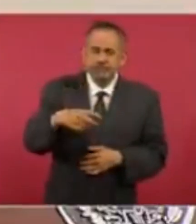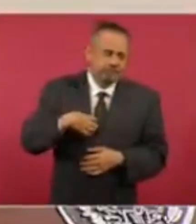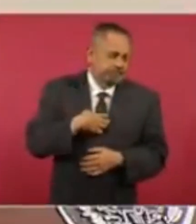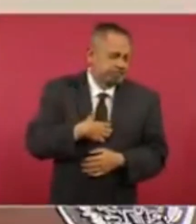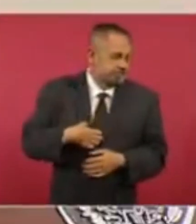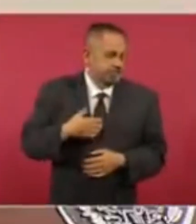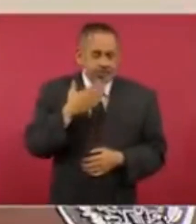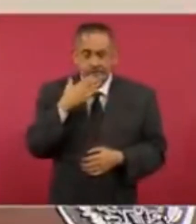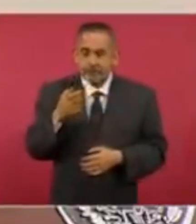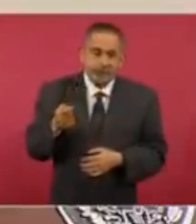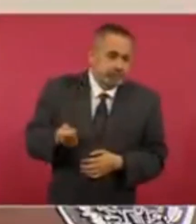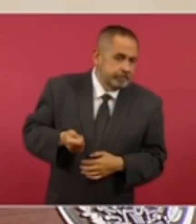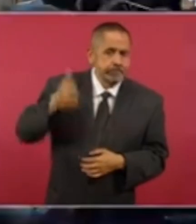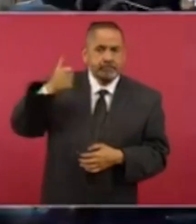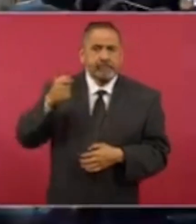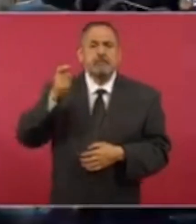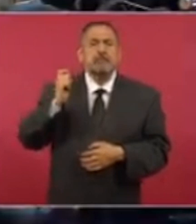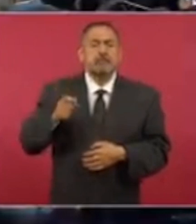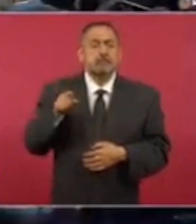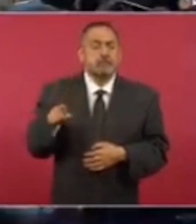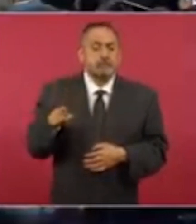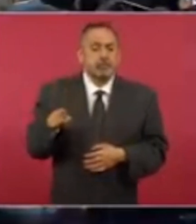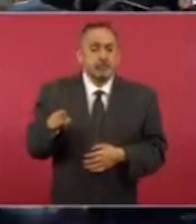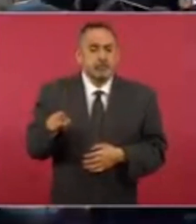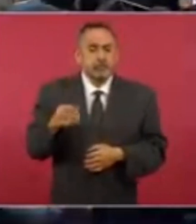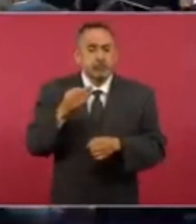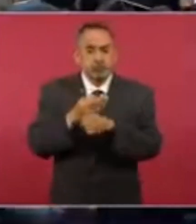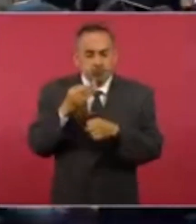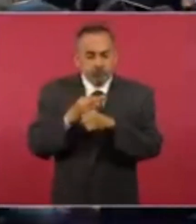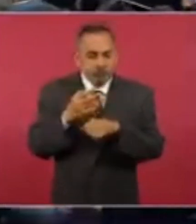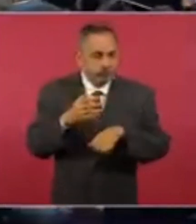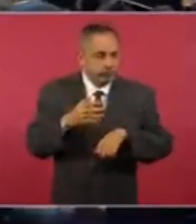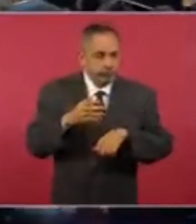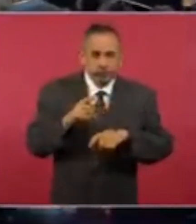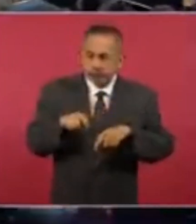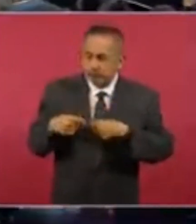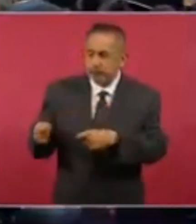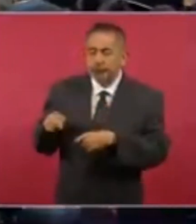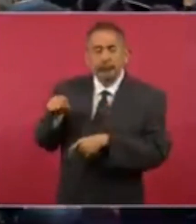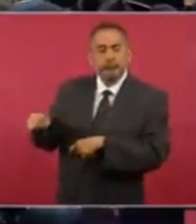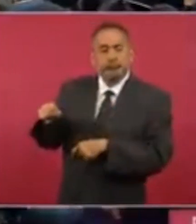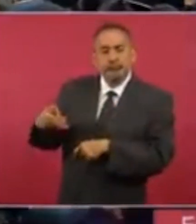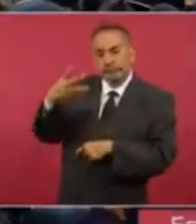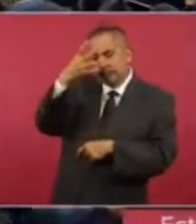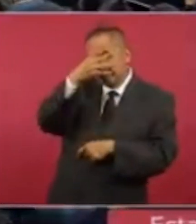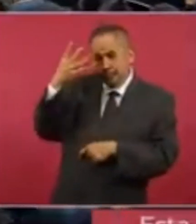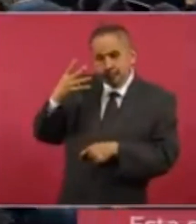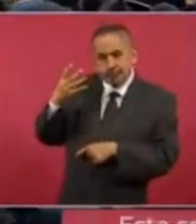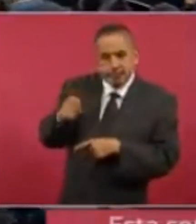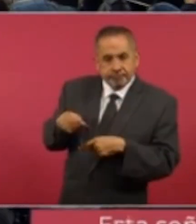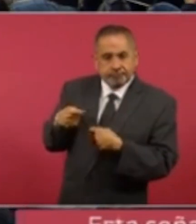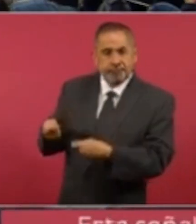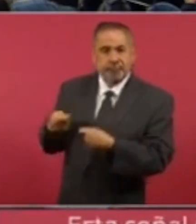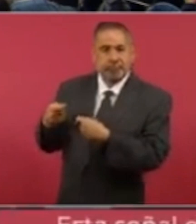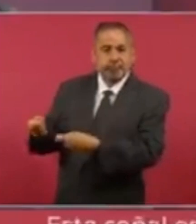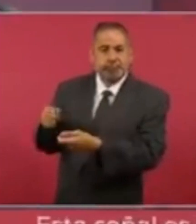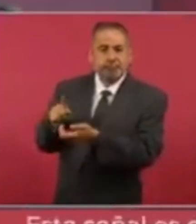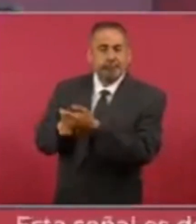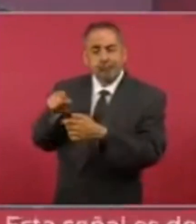se estén dando ya visas para